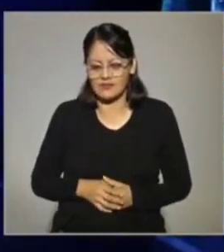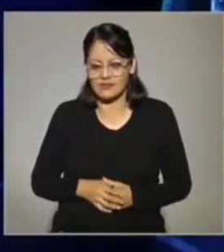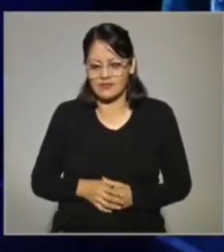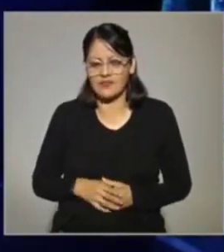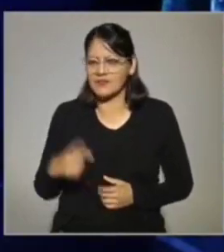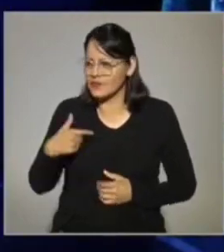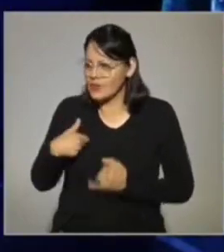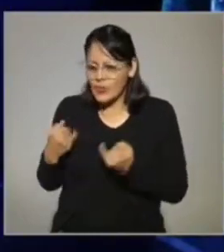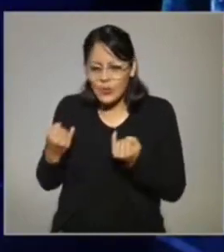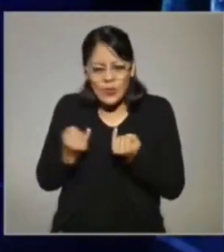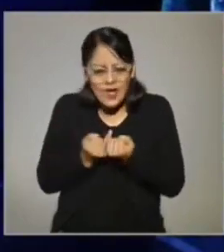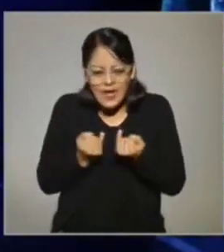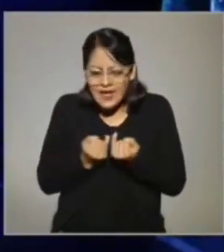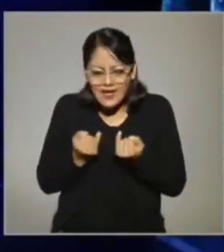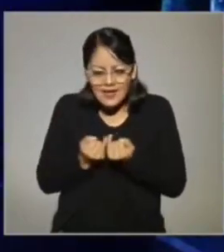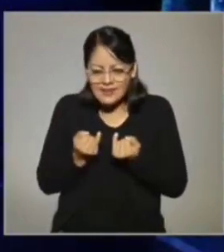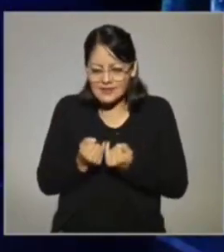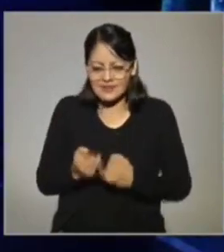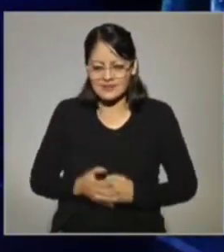Yo también, Pamela.